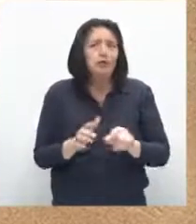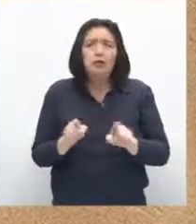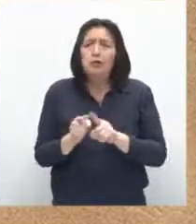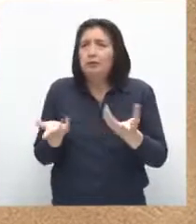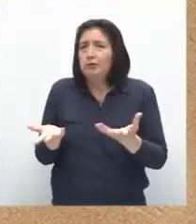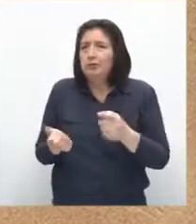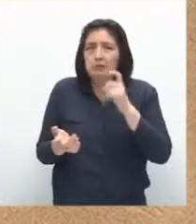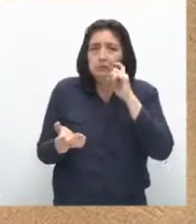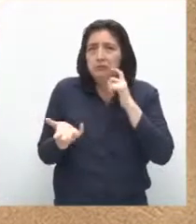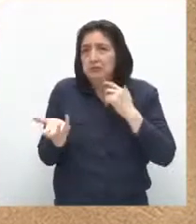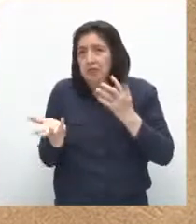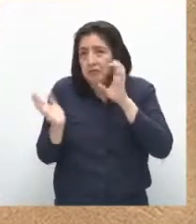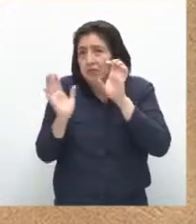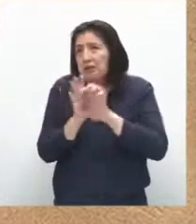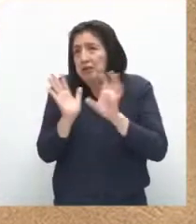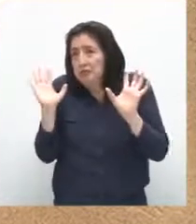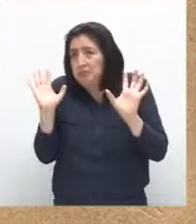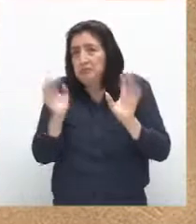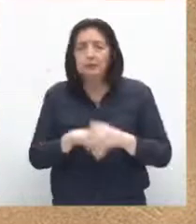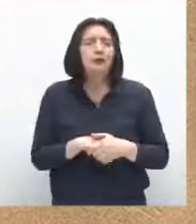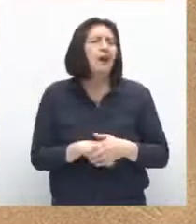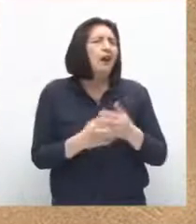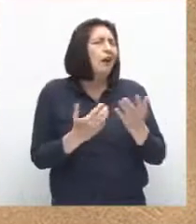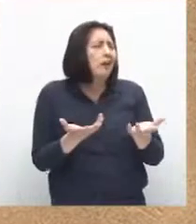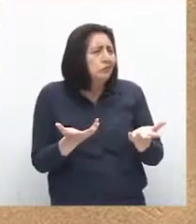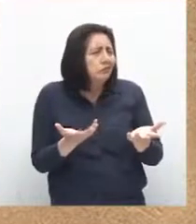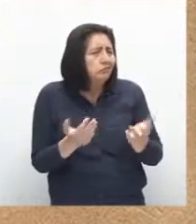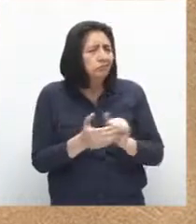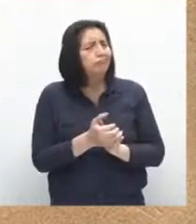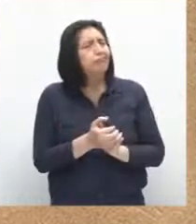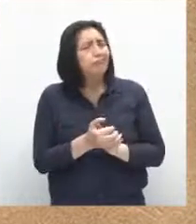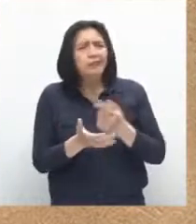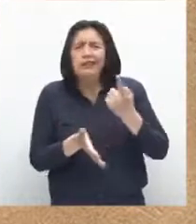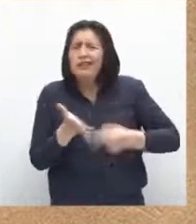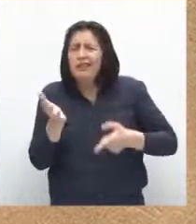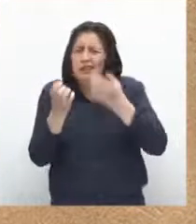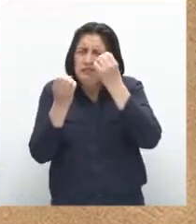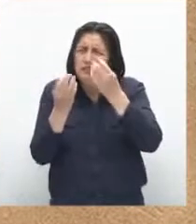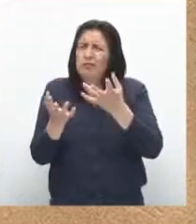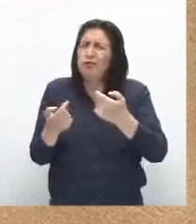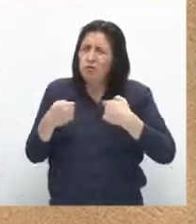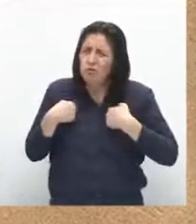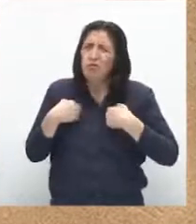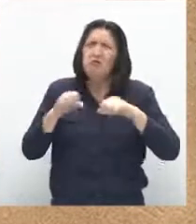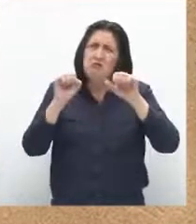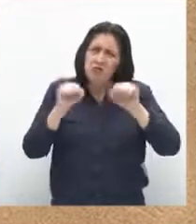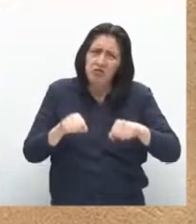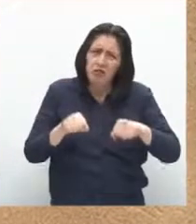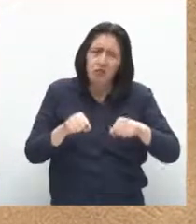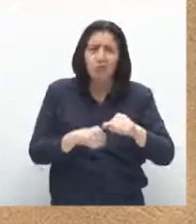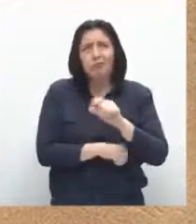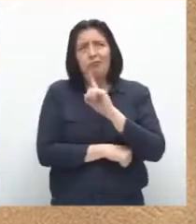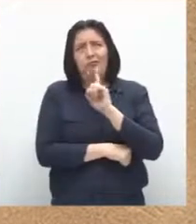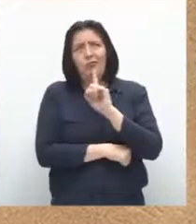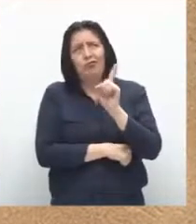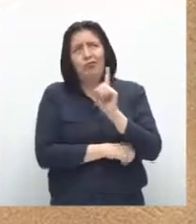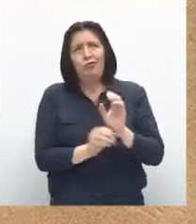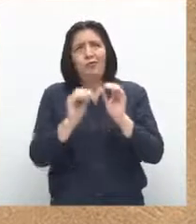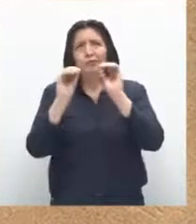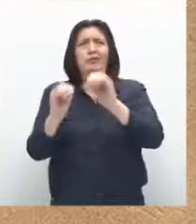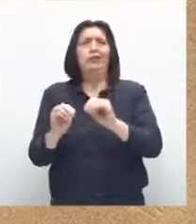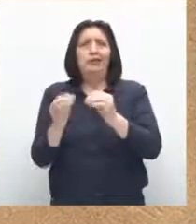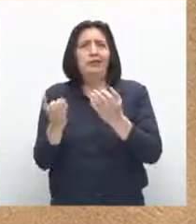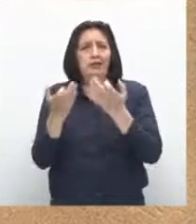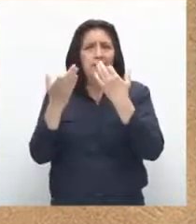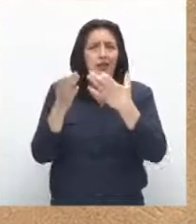¿qué información yo debo o no debería publicar en redes? Eso va a depender mucho del mensaje que querramos compartir.